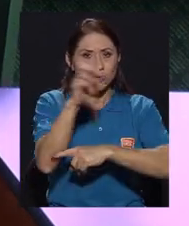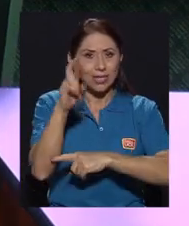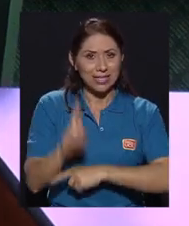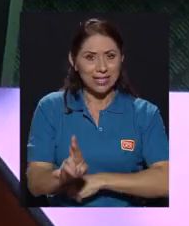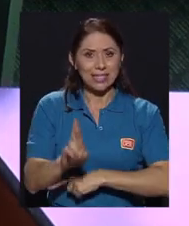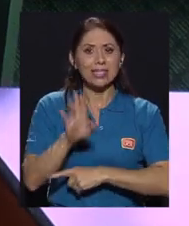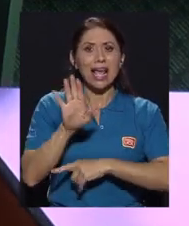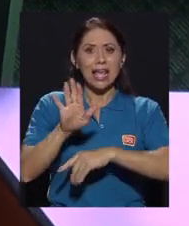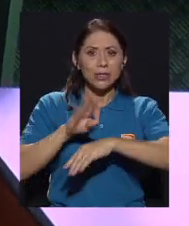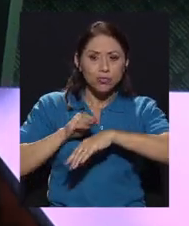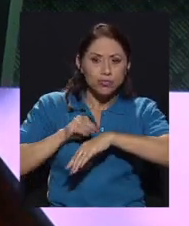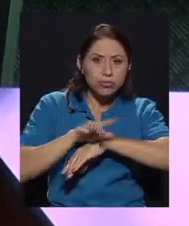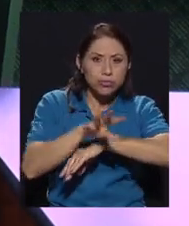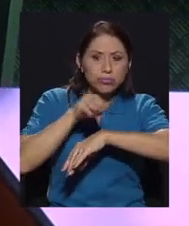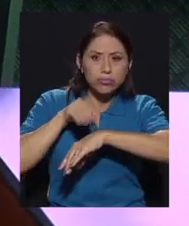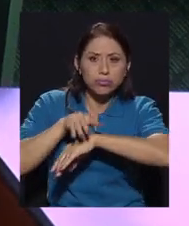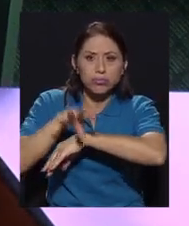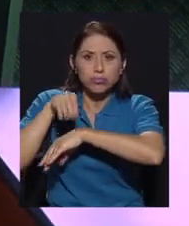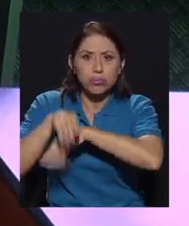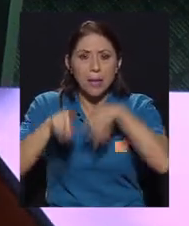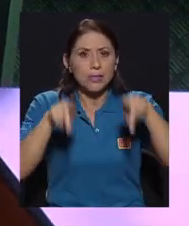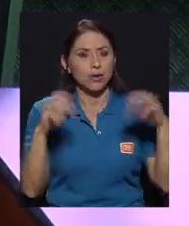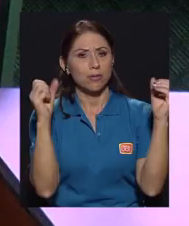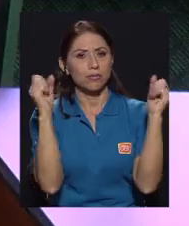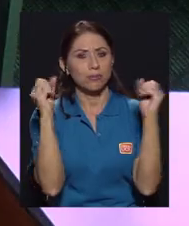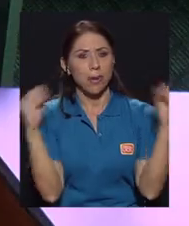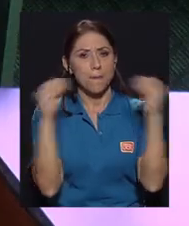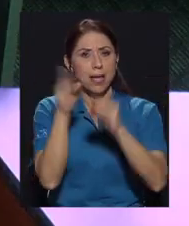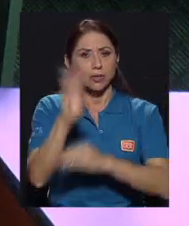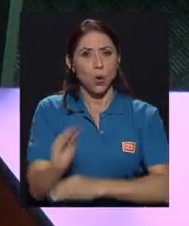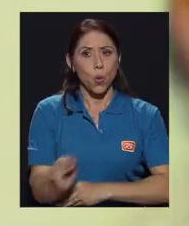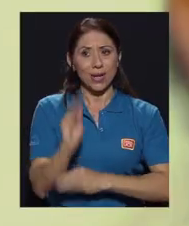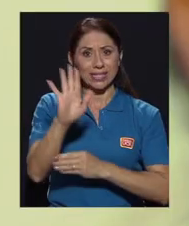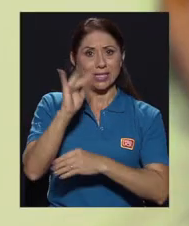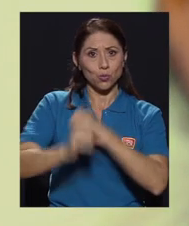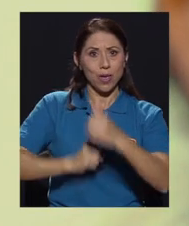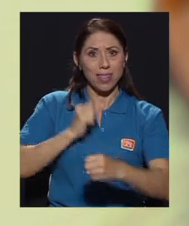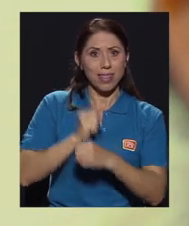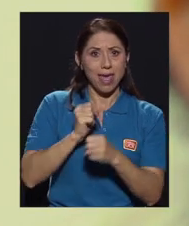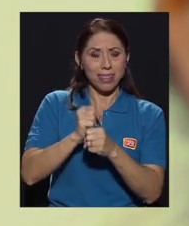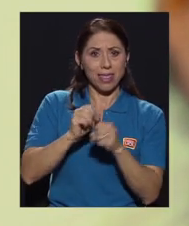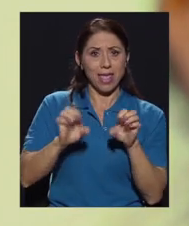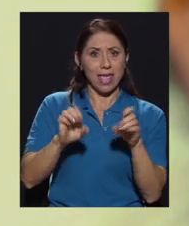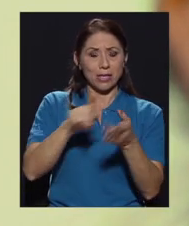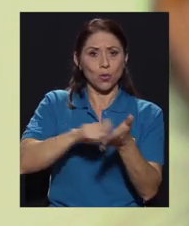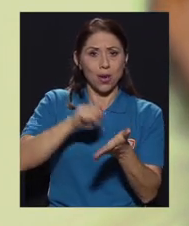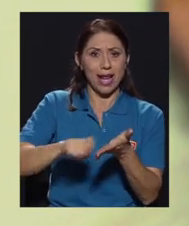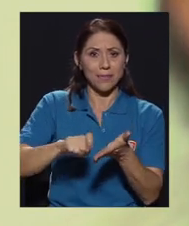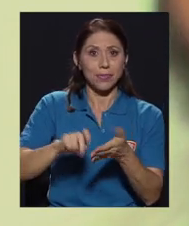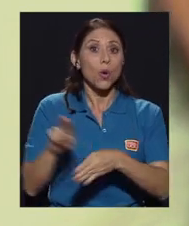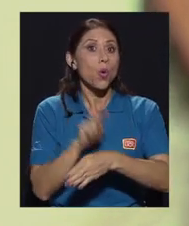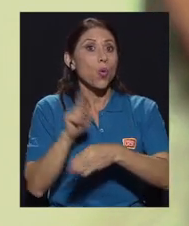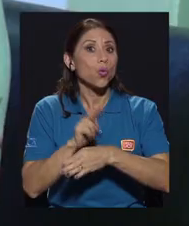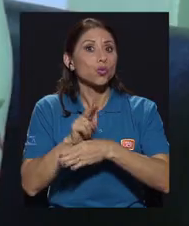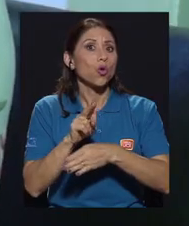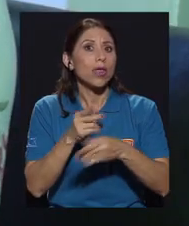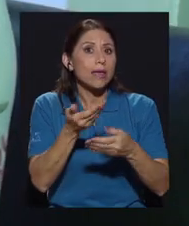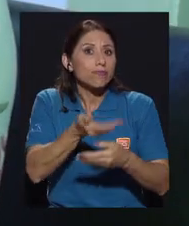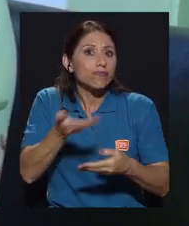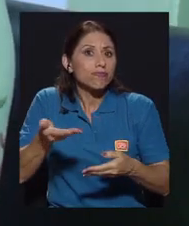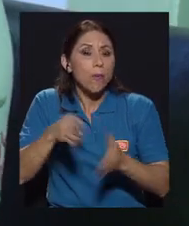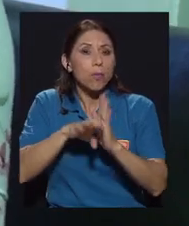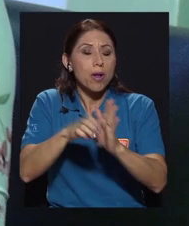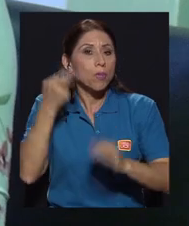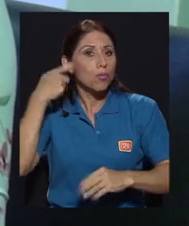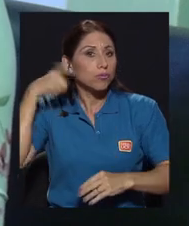costarricense en su transmisión a los hablantes más jóvenes en edad escolar. El uso de dispositivos como los implantes cocleares y el